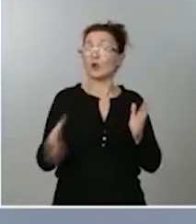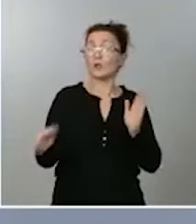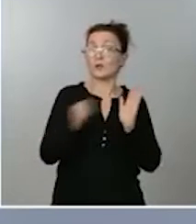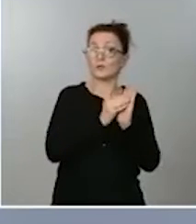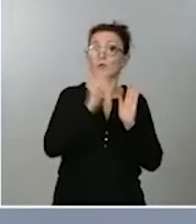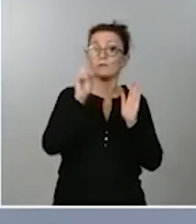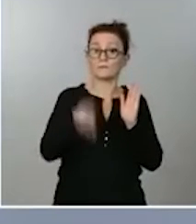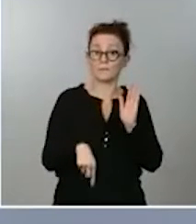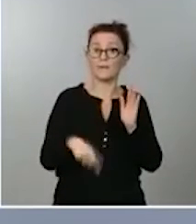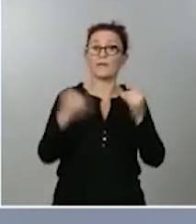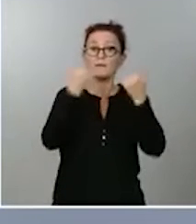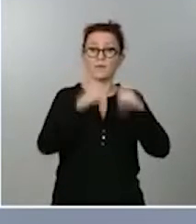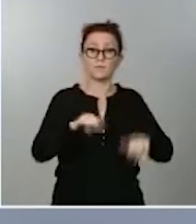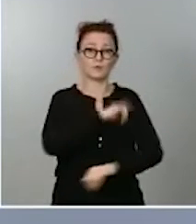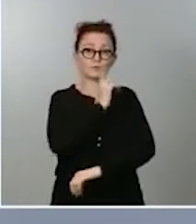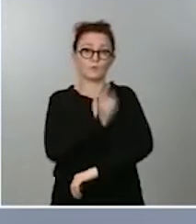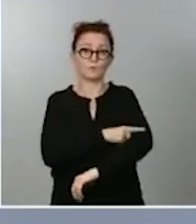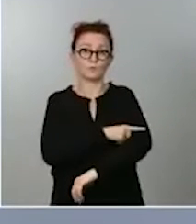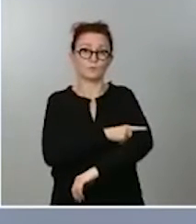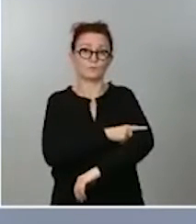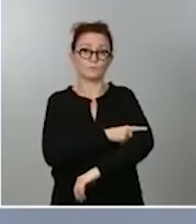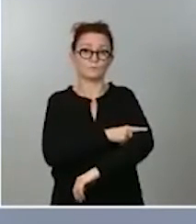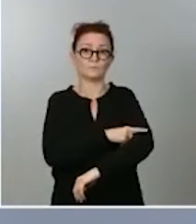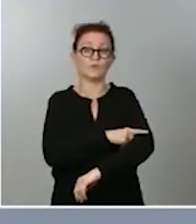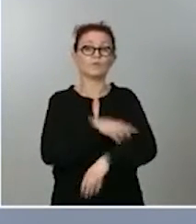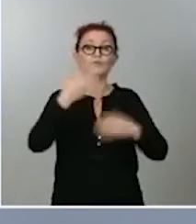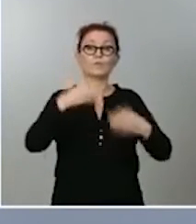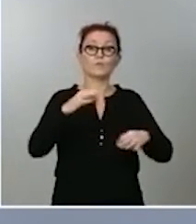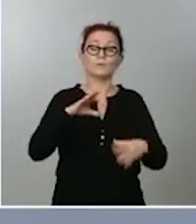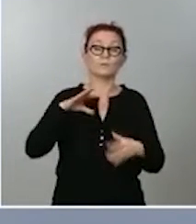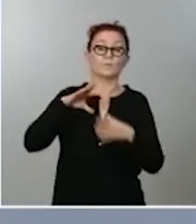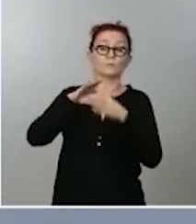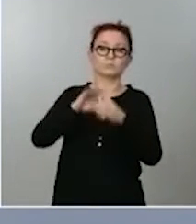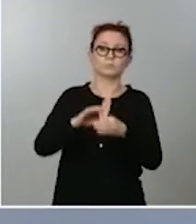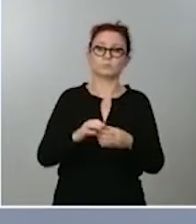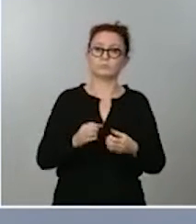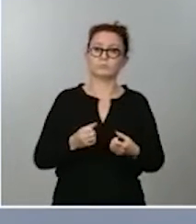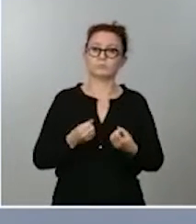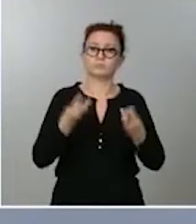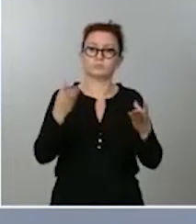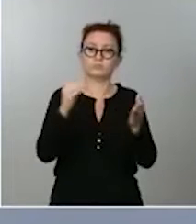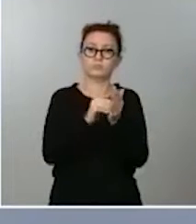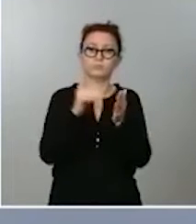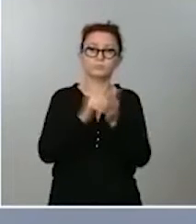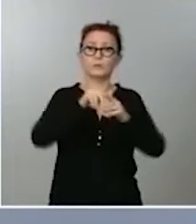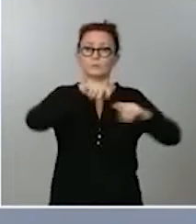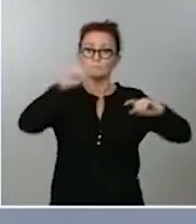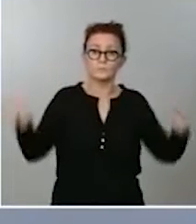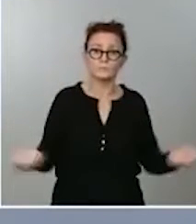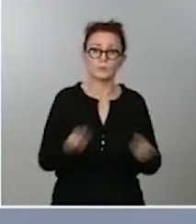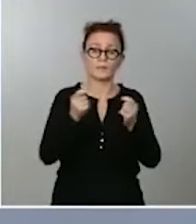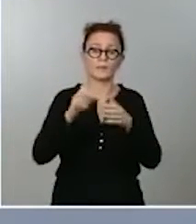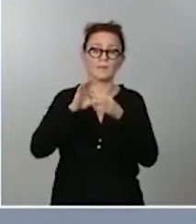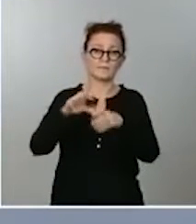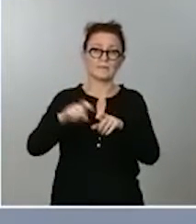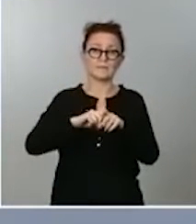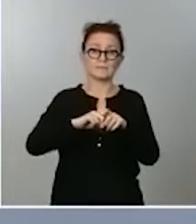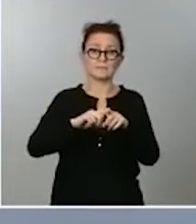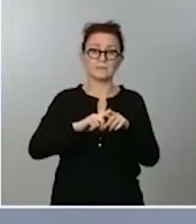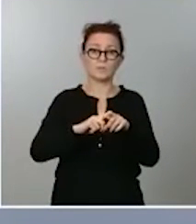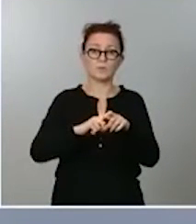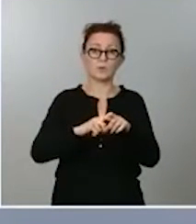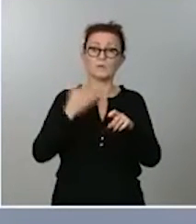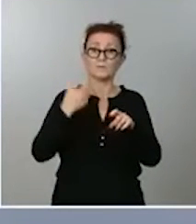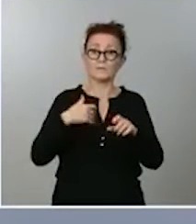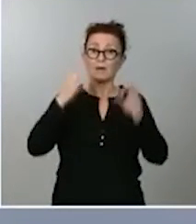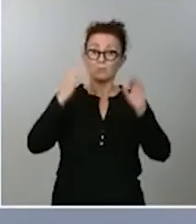eventos deportivos, que normalmente están acompañados de una gran cantidad de anuncios de esta naturaleza y que desde el momento que entre en vigor,